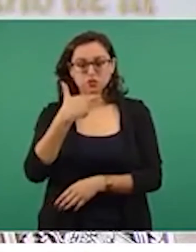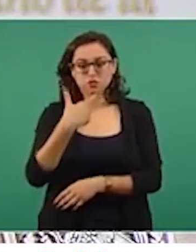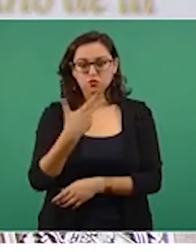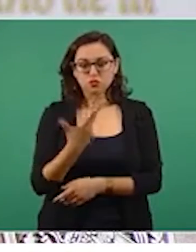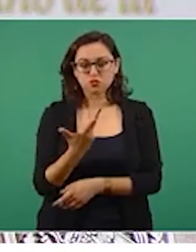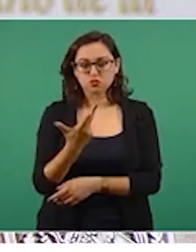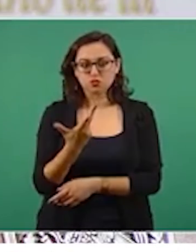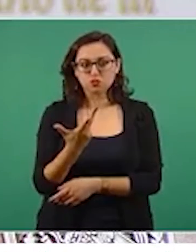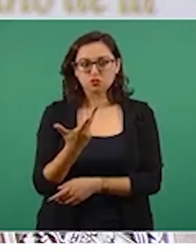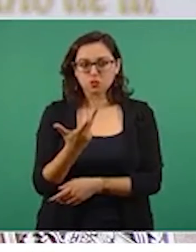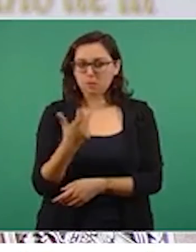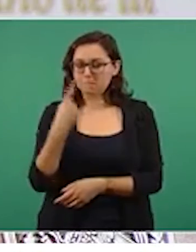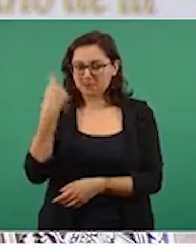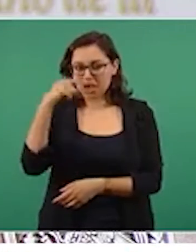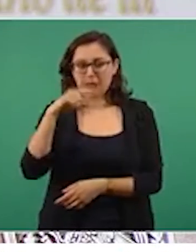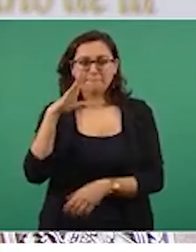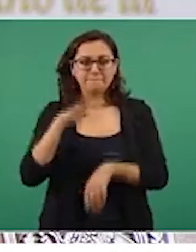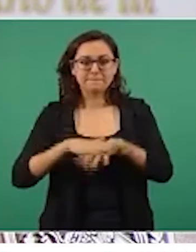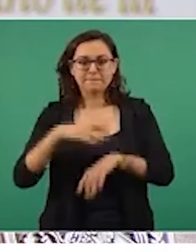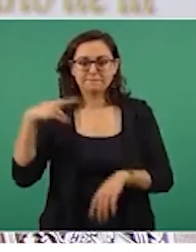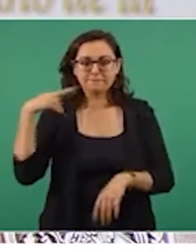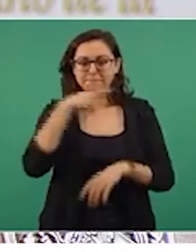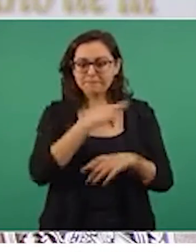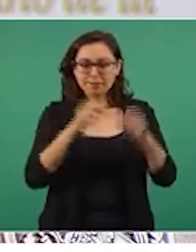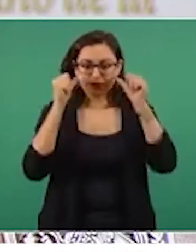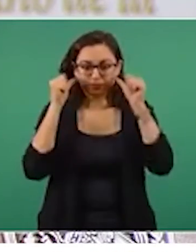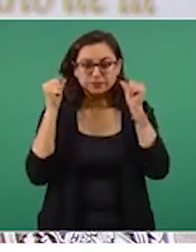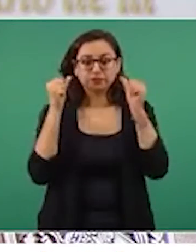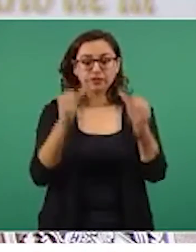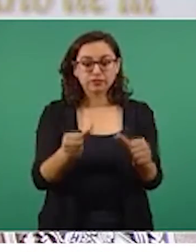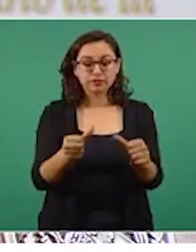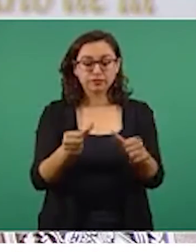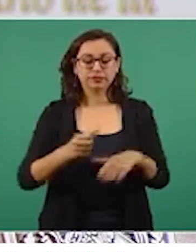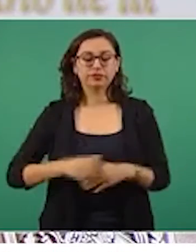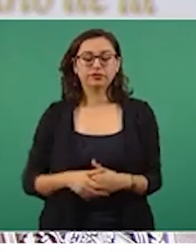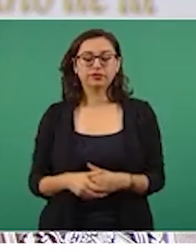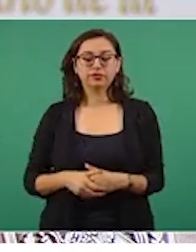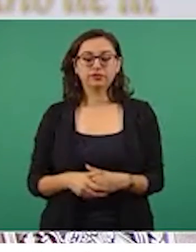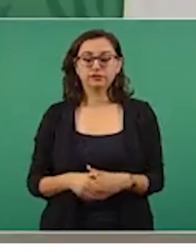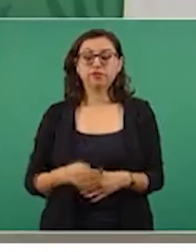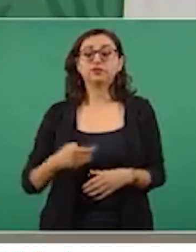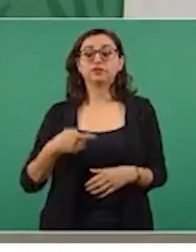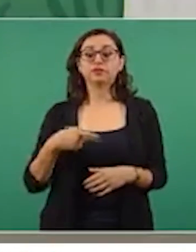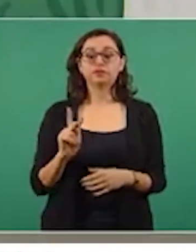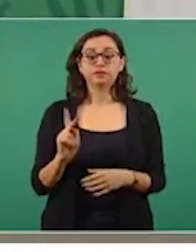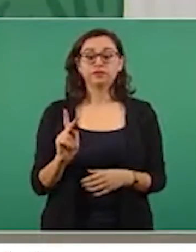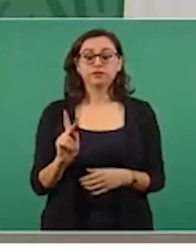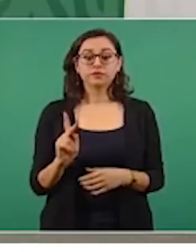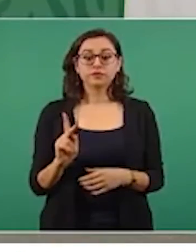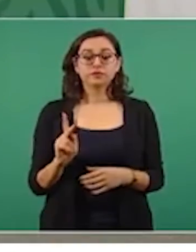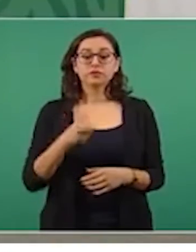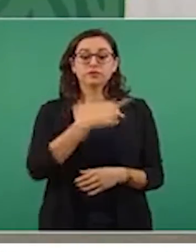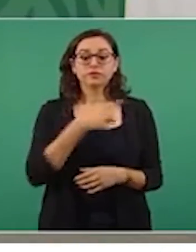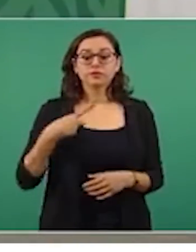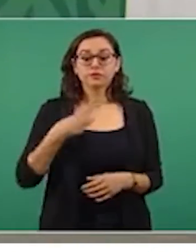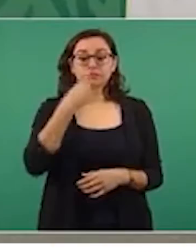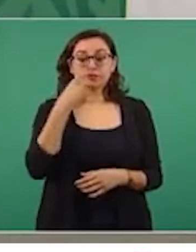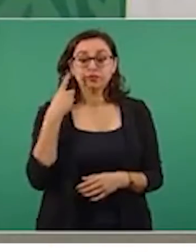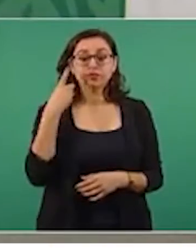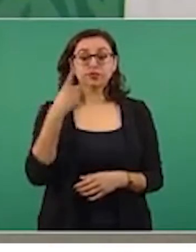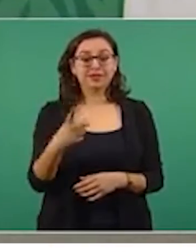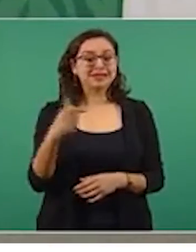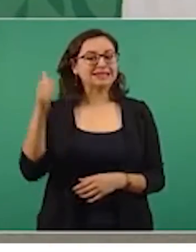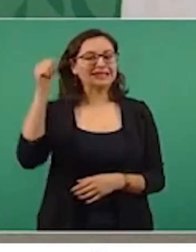expedito, aun cuando en estos casos se debe de actuar